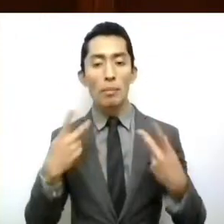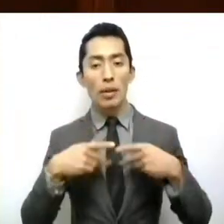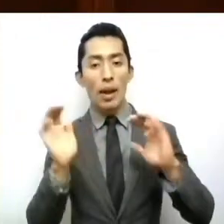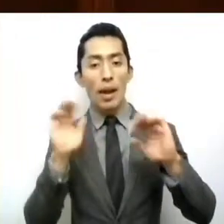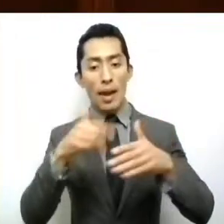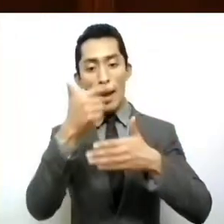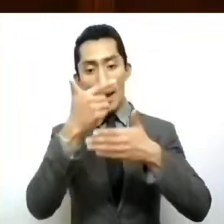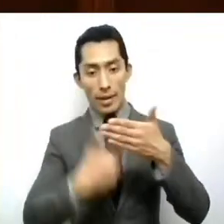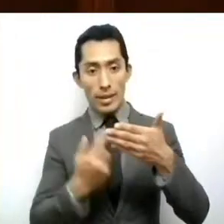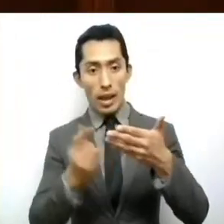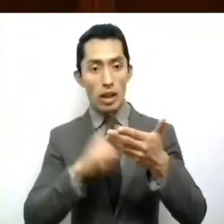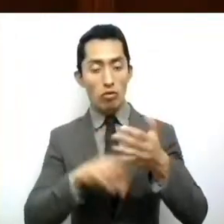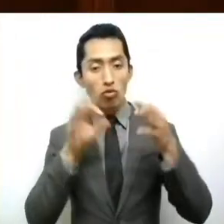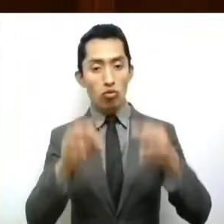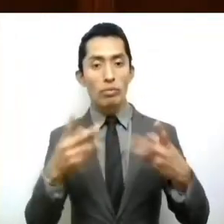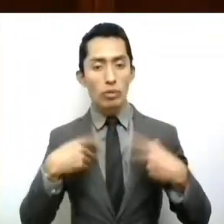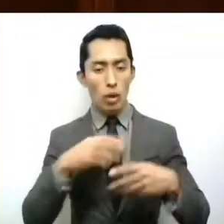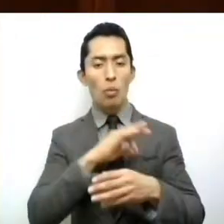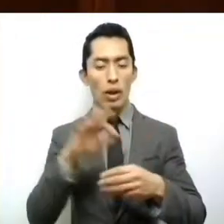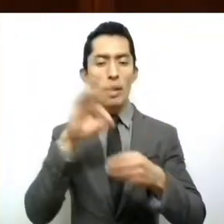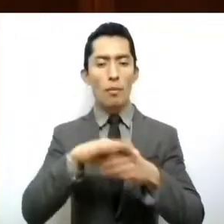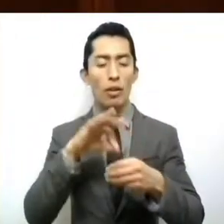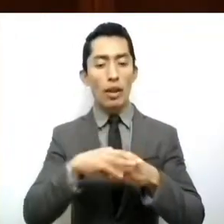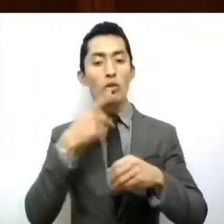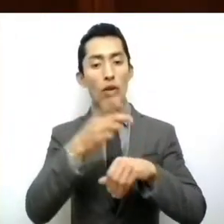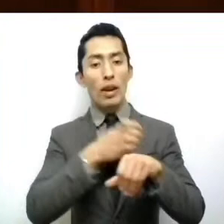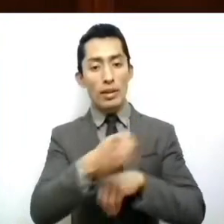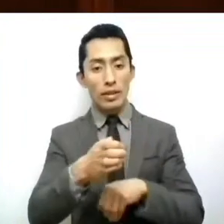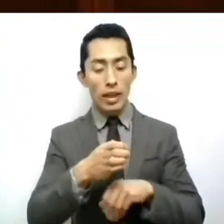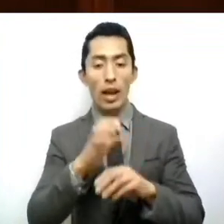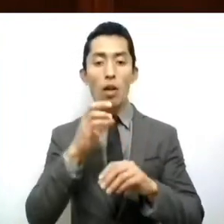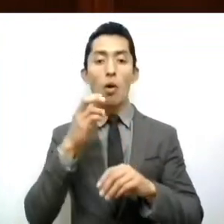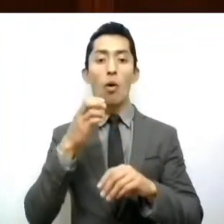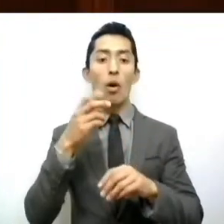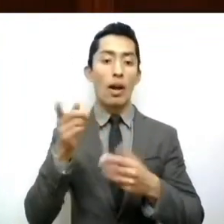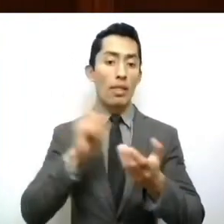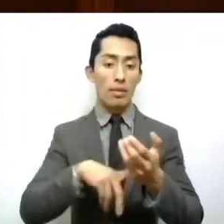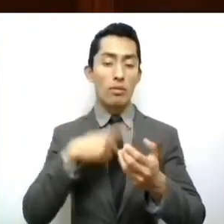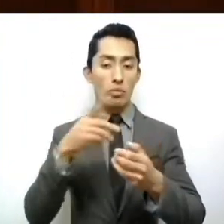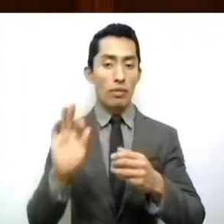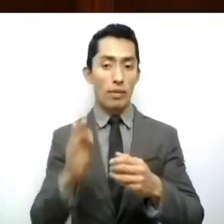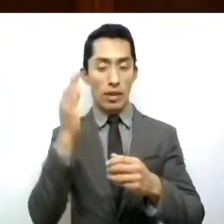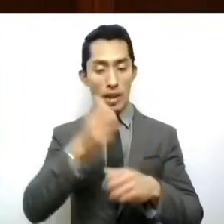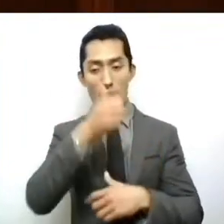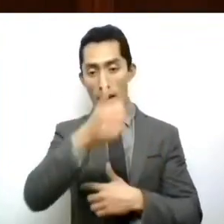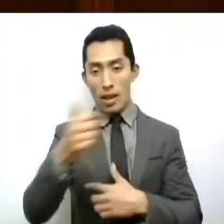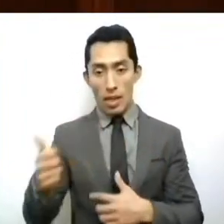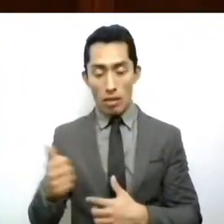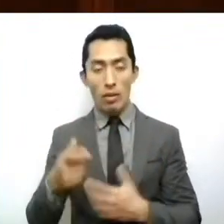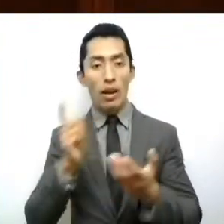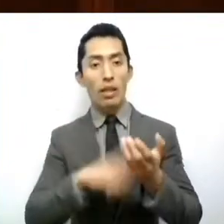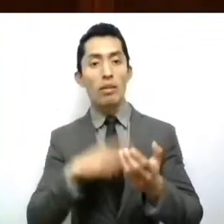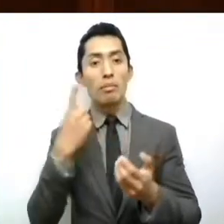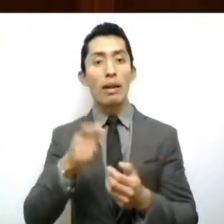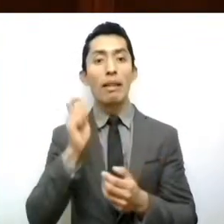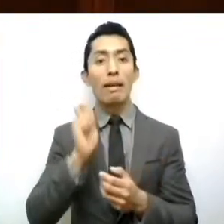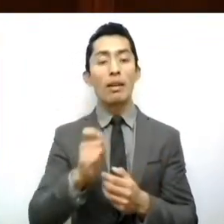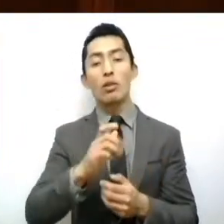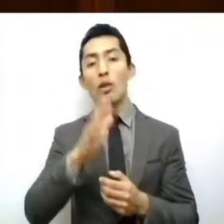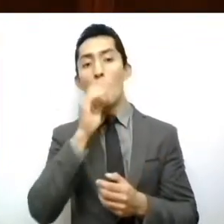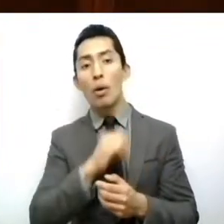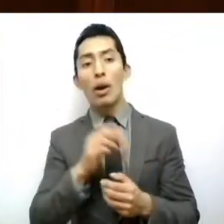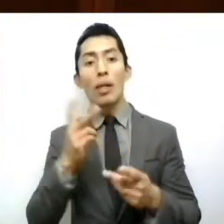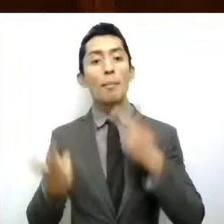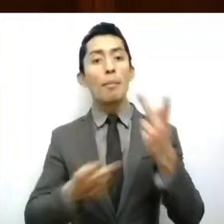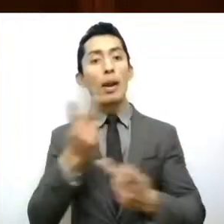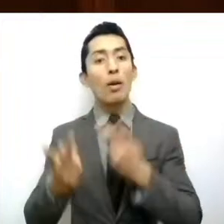nominal de electores para la entidad o entidades federativas correspondientes. Se señala que no podrá ser objeto de consulta